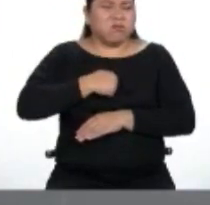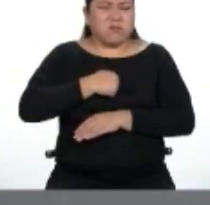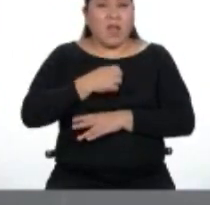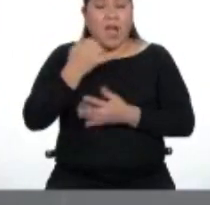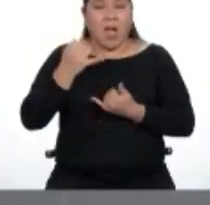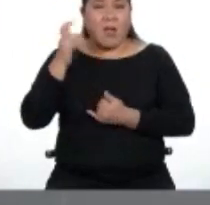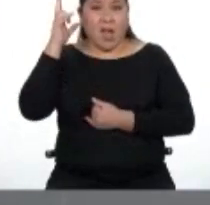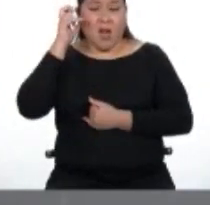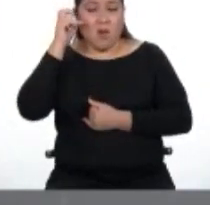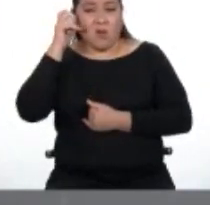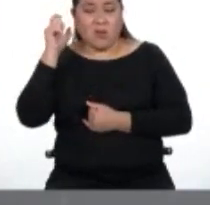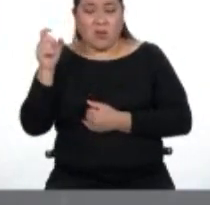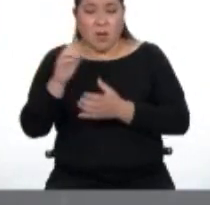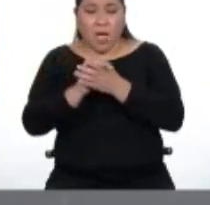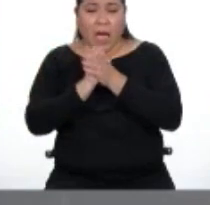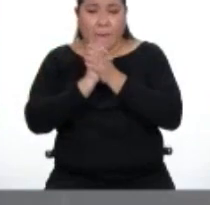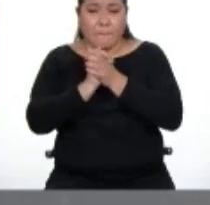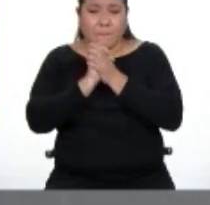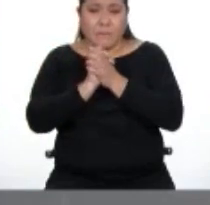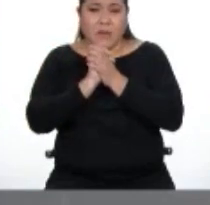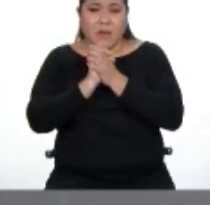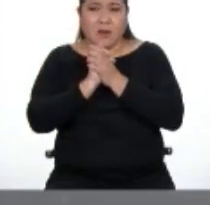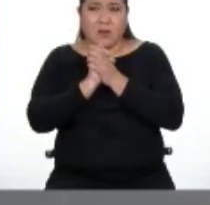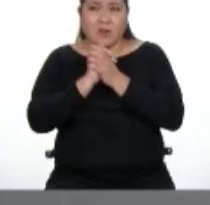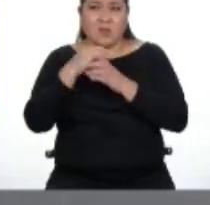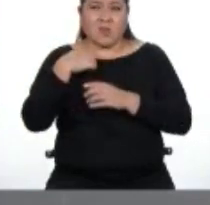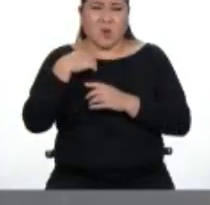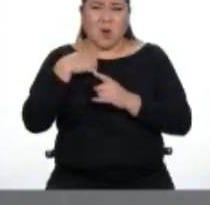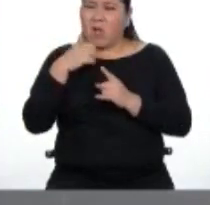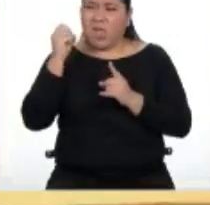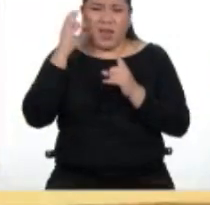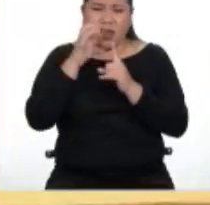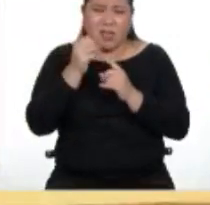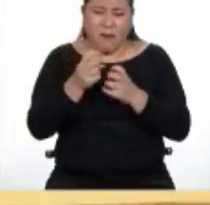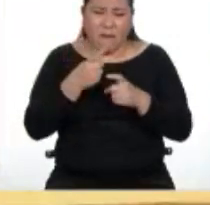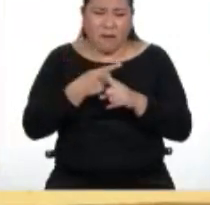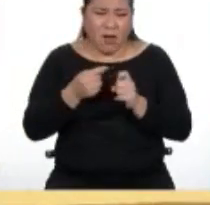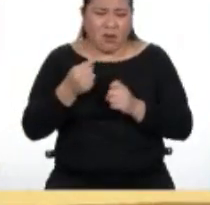de que él falló el penal. ¡Le grité horrible! ¡Soy un monstruo!